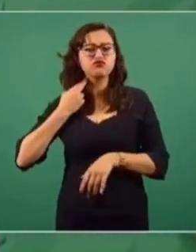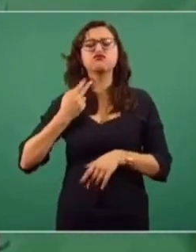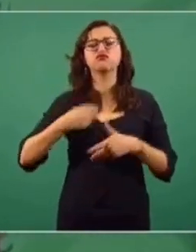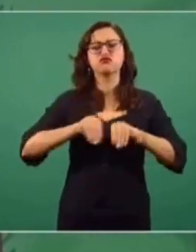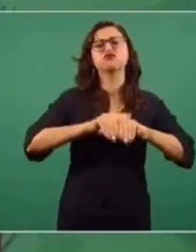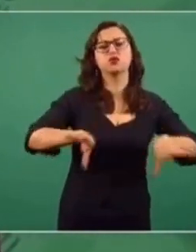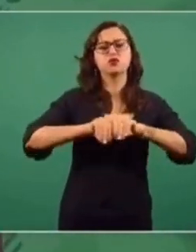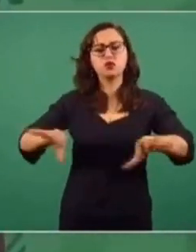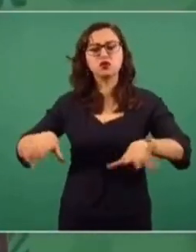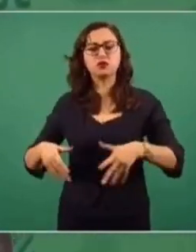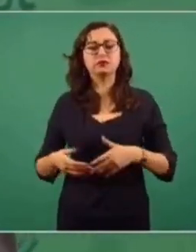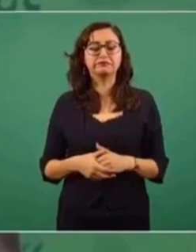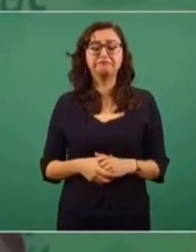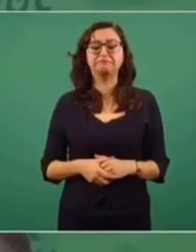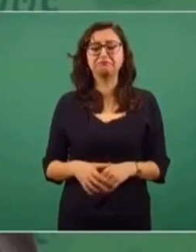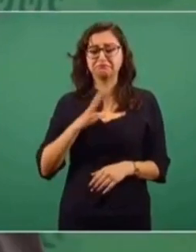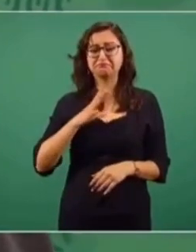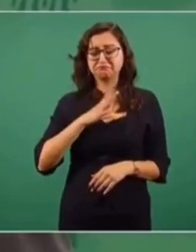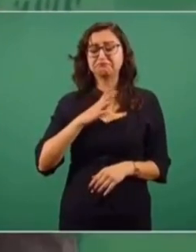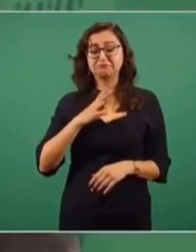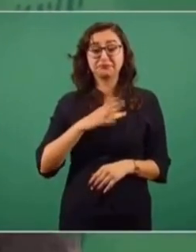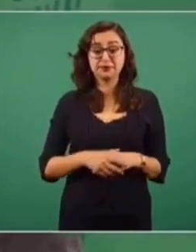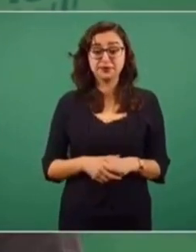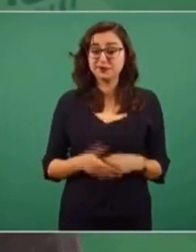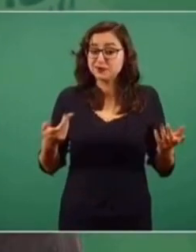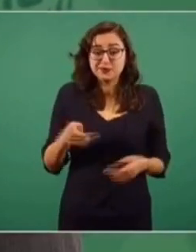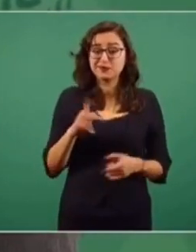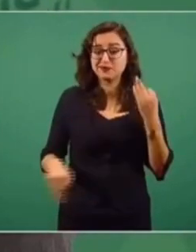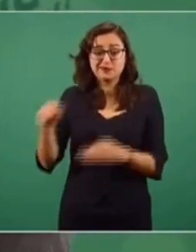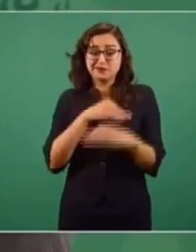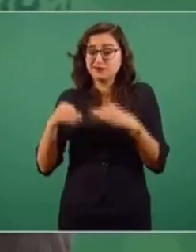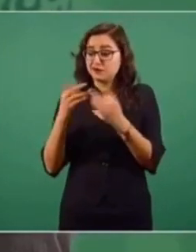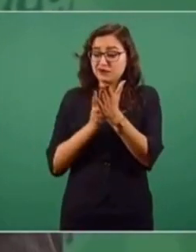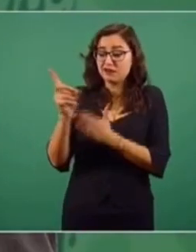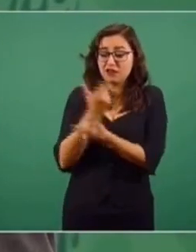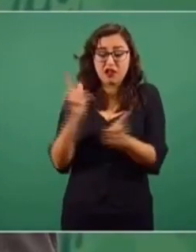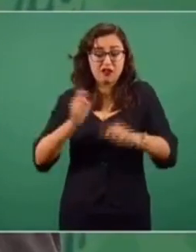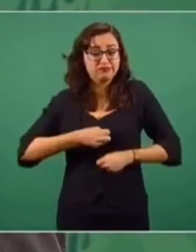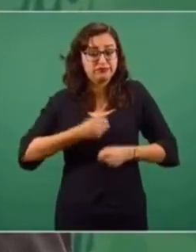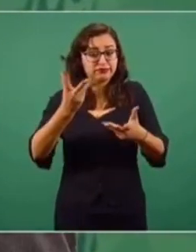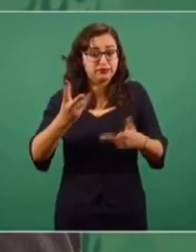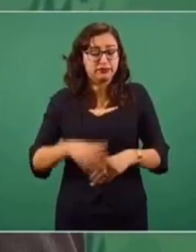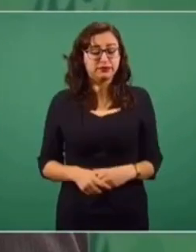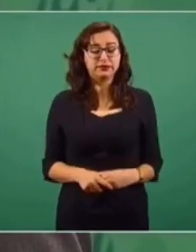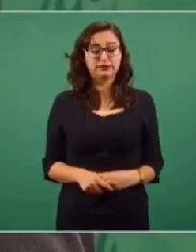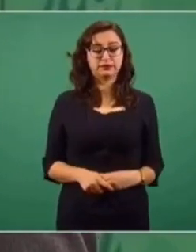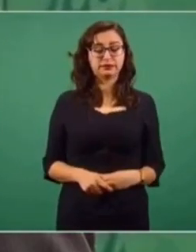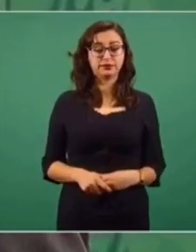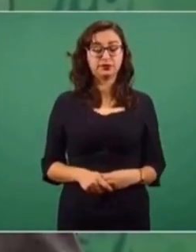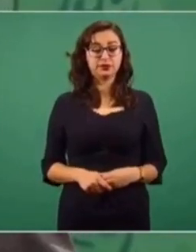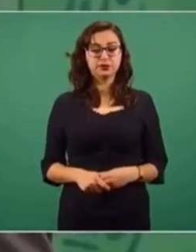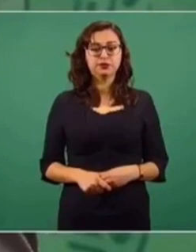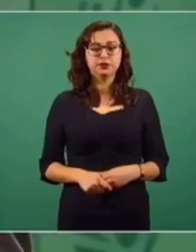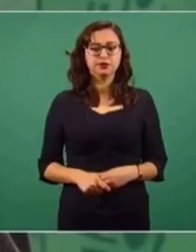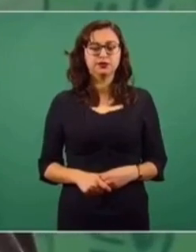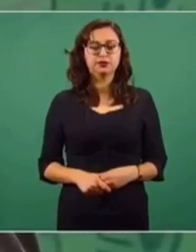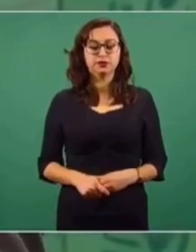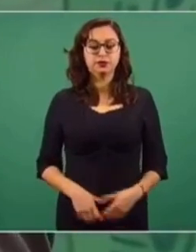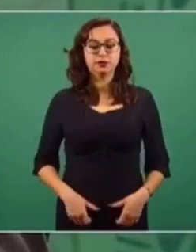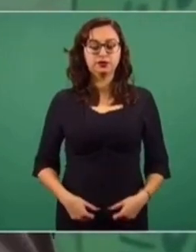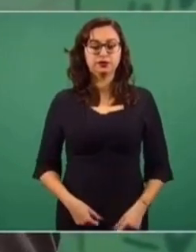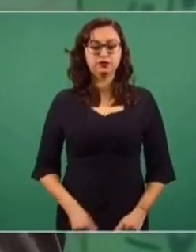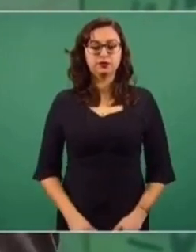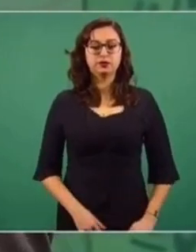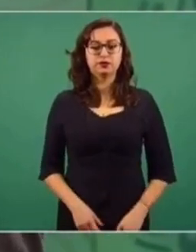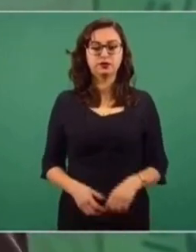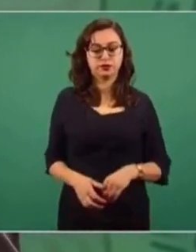sí, pero todos tienen el derecho de expresarse, de manifestarse. Y el que no